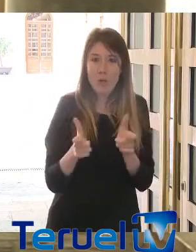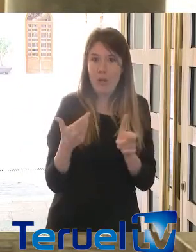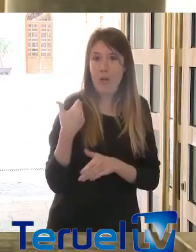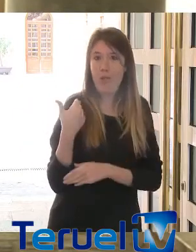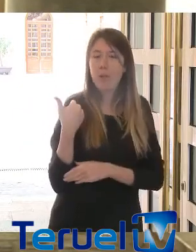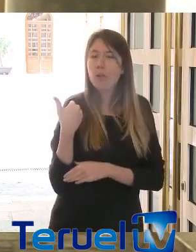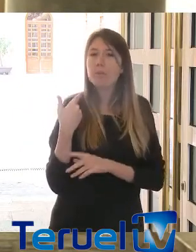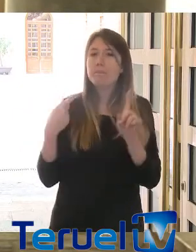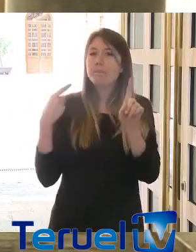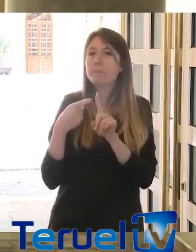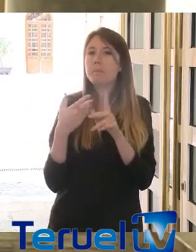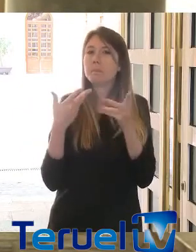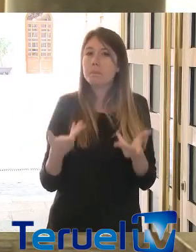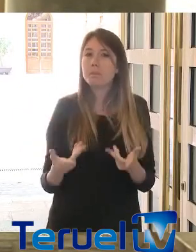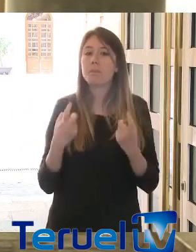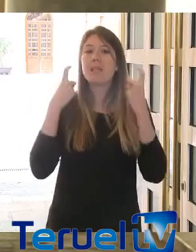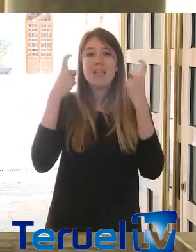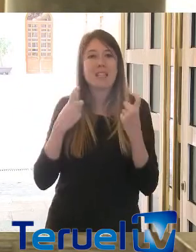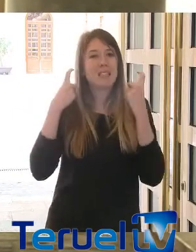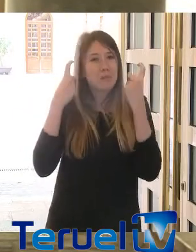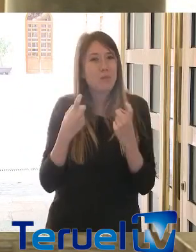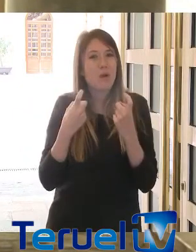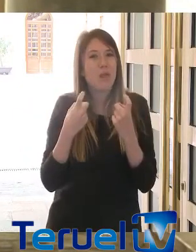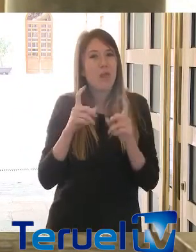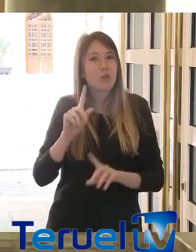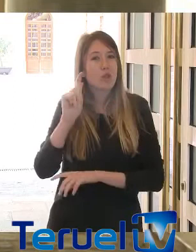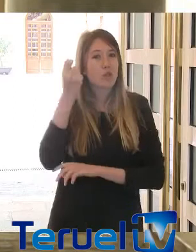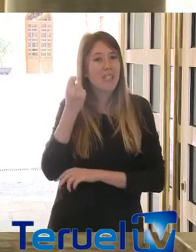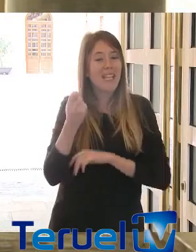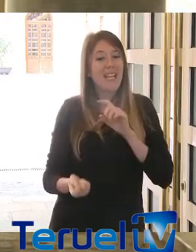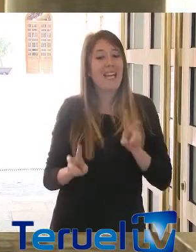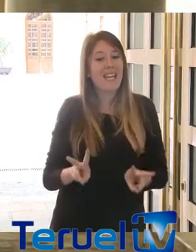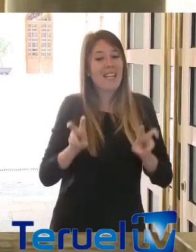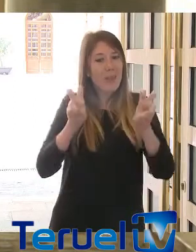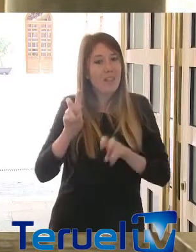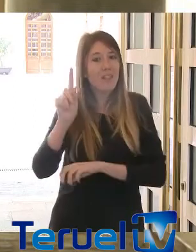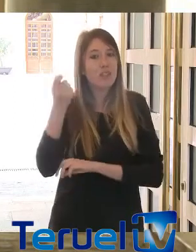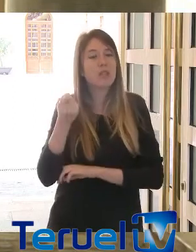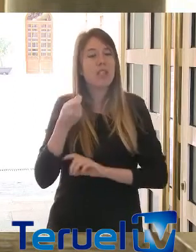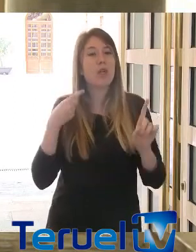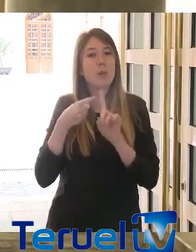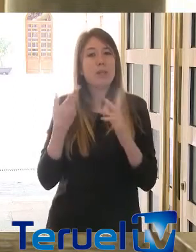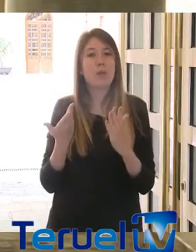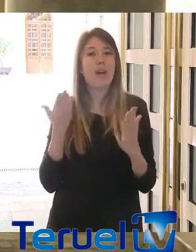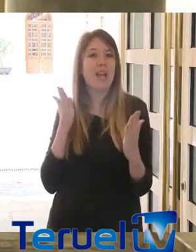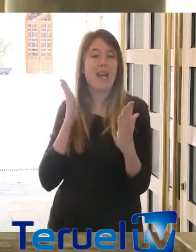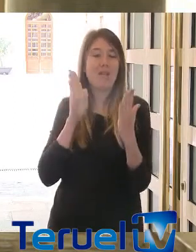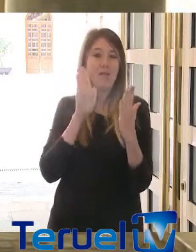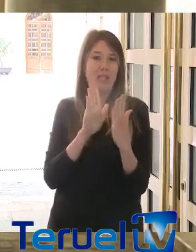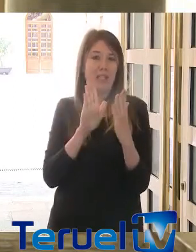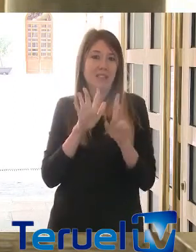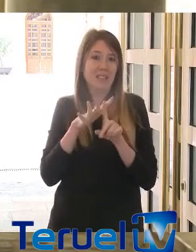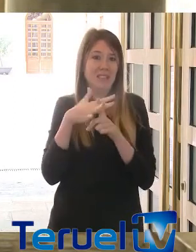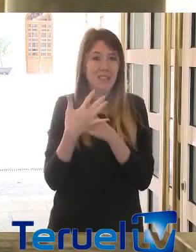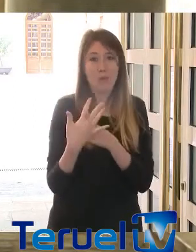a tratar de concitar esfuerzos, de concitar iniciativas para hacer frente a la gravísima situación